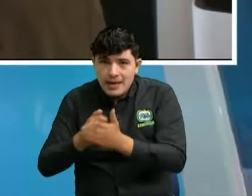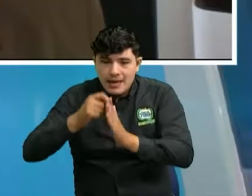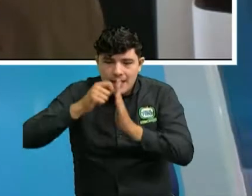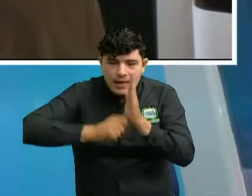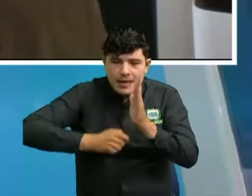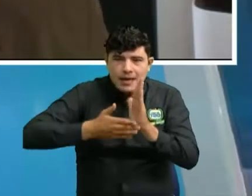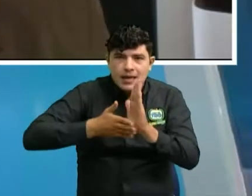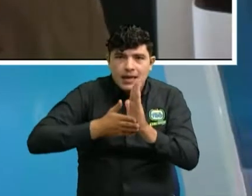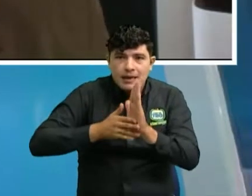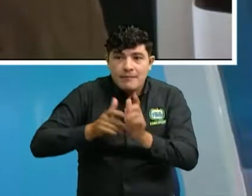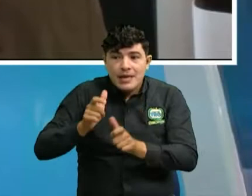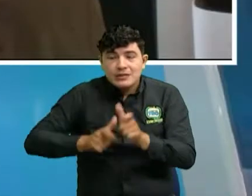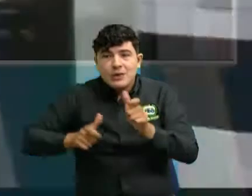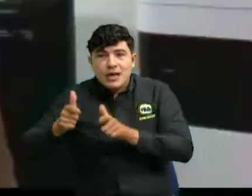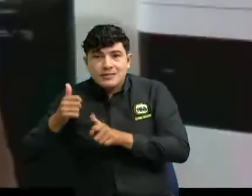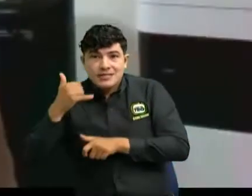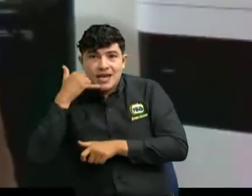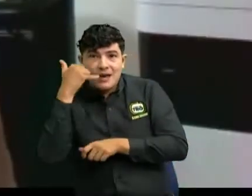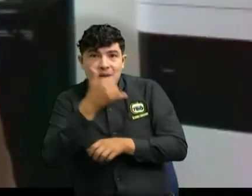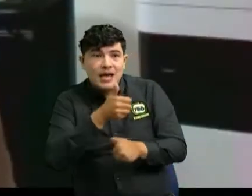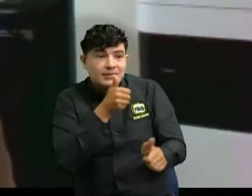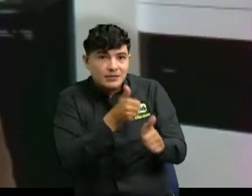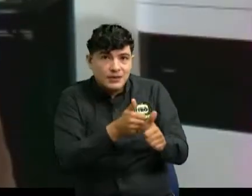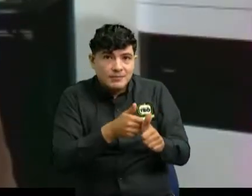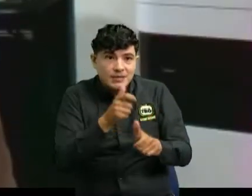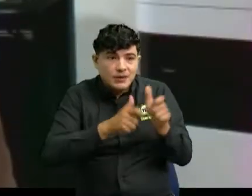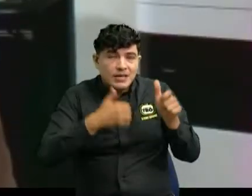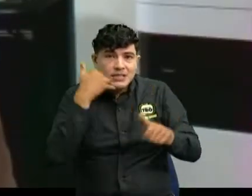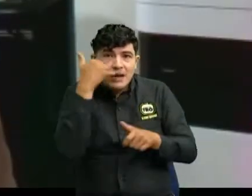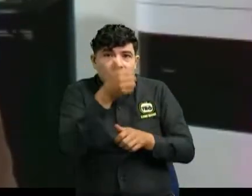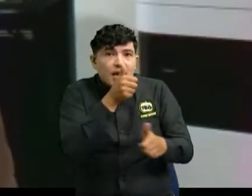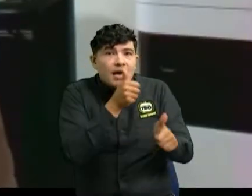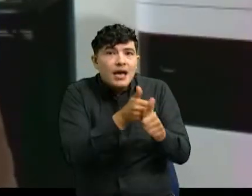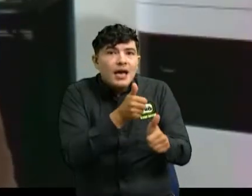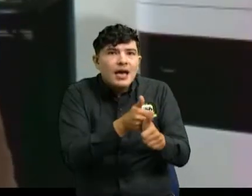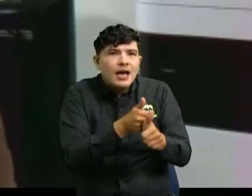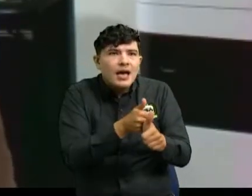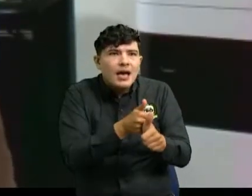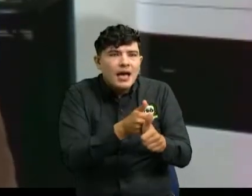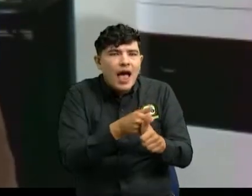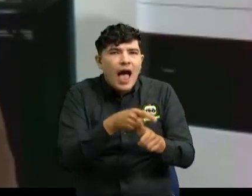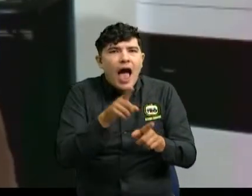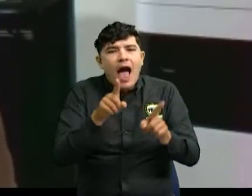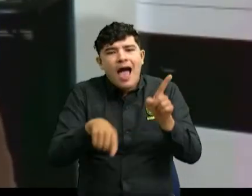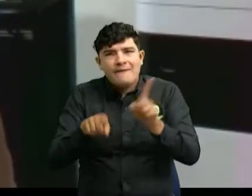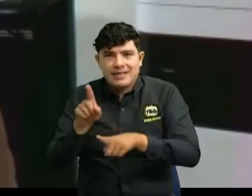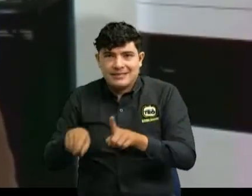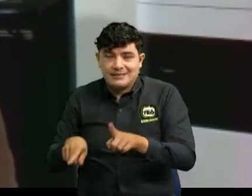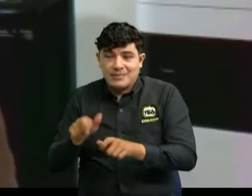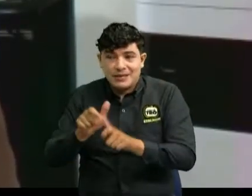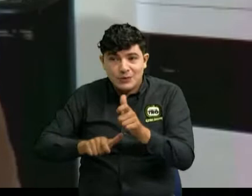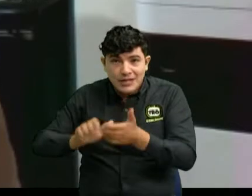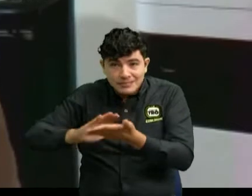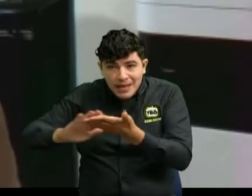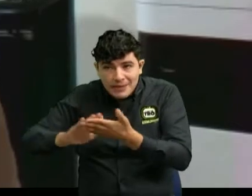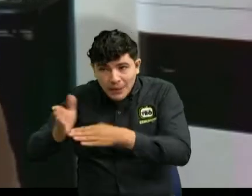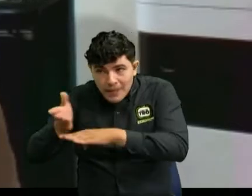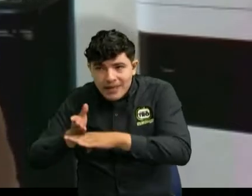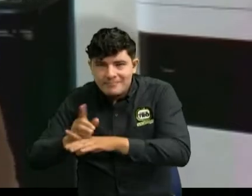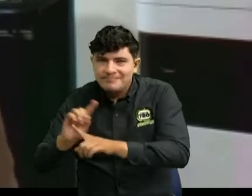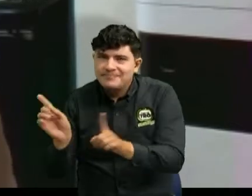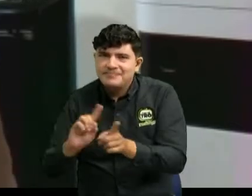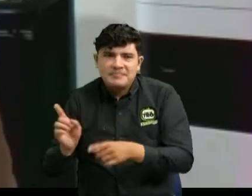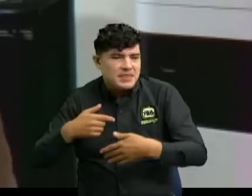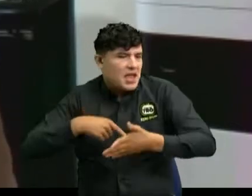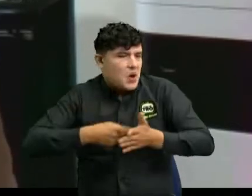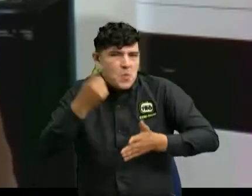asesores de estas entidades financieras, muchas veces sin el consentimiento, lo mismo que sucede con las tarjetas